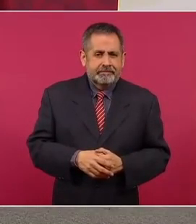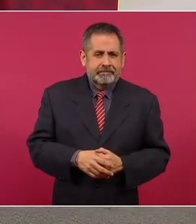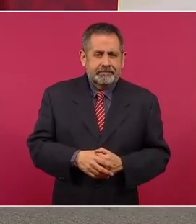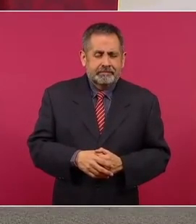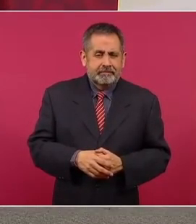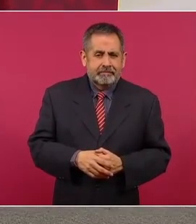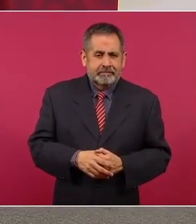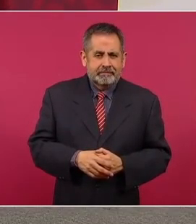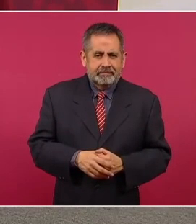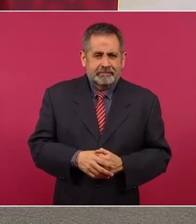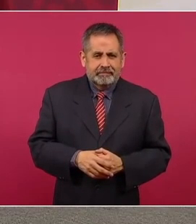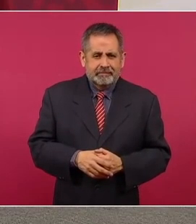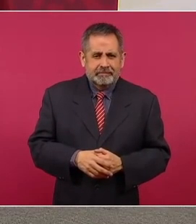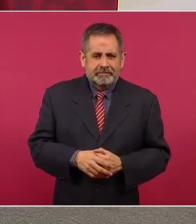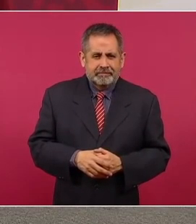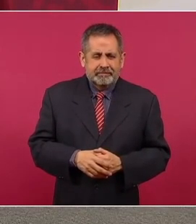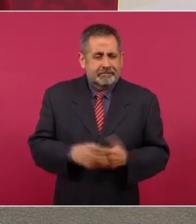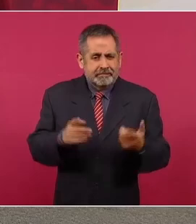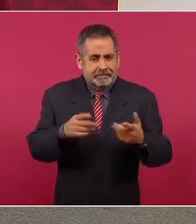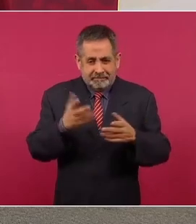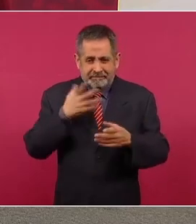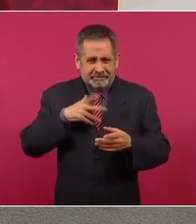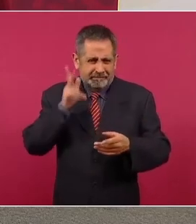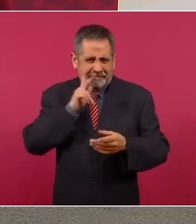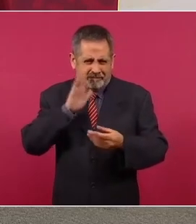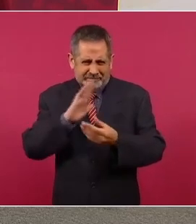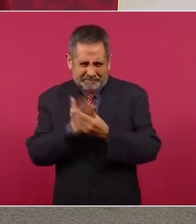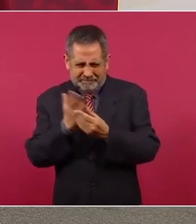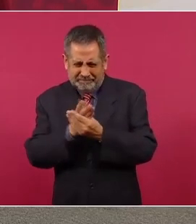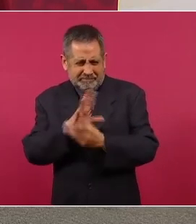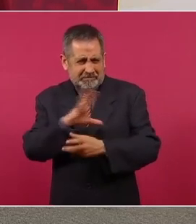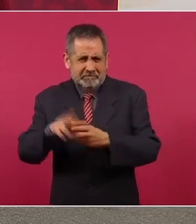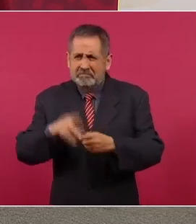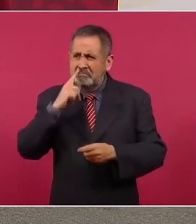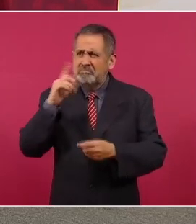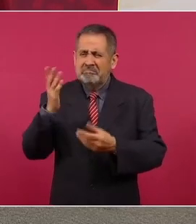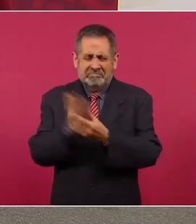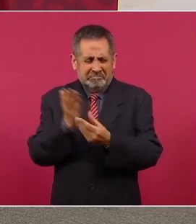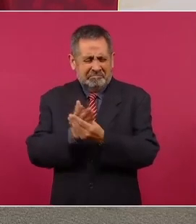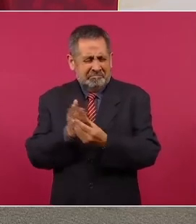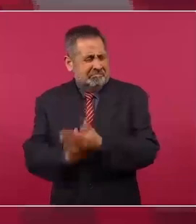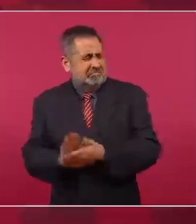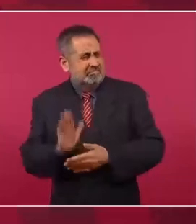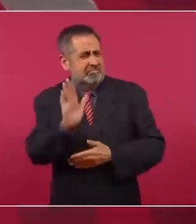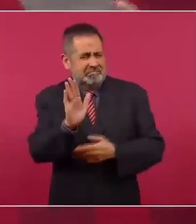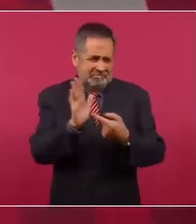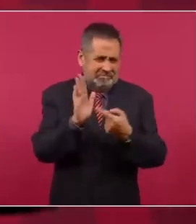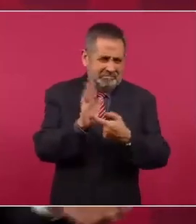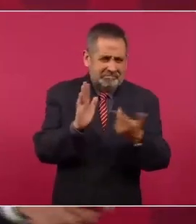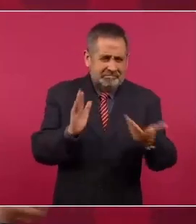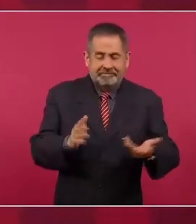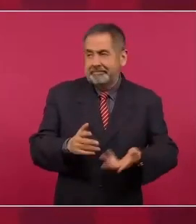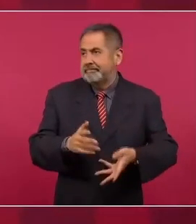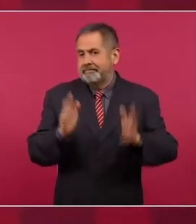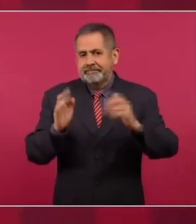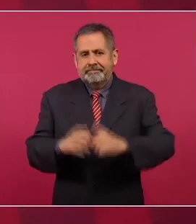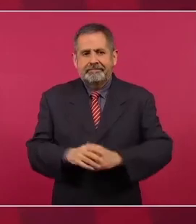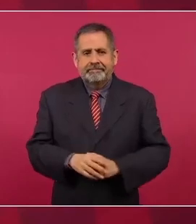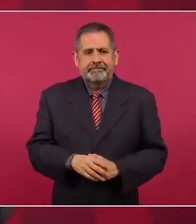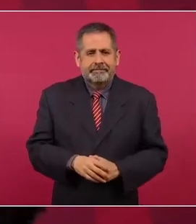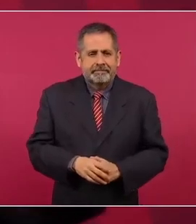Ahí están todos los documentos. Presentamos denuncia. Fue aquello…